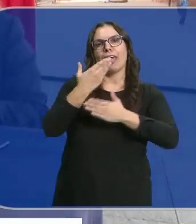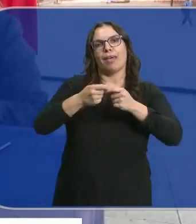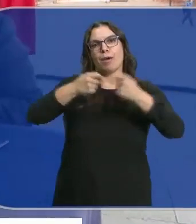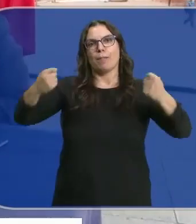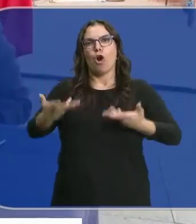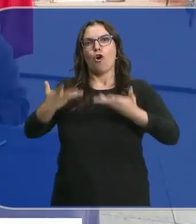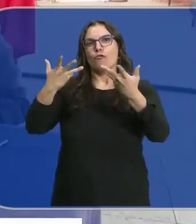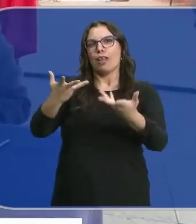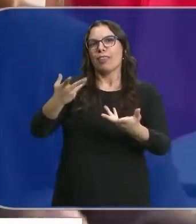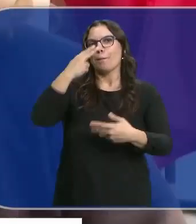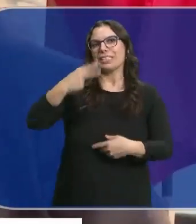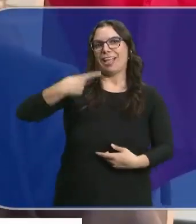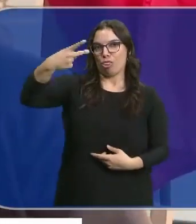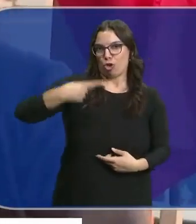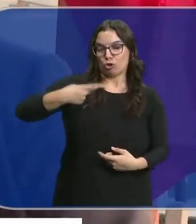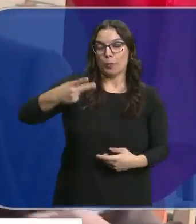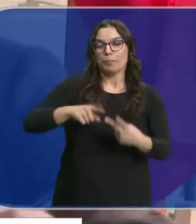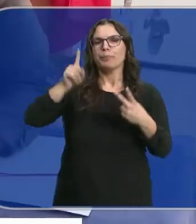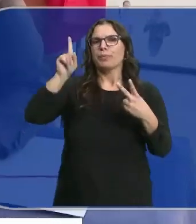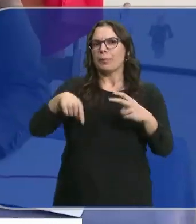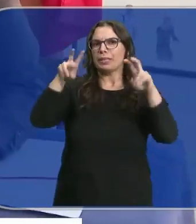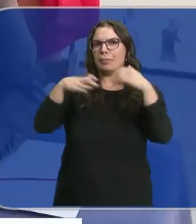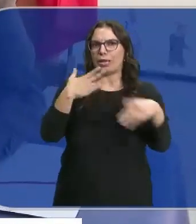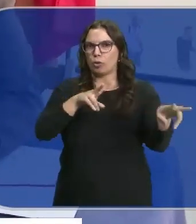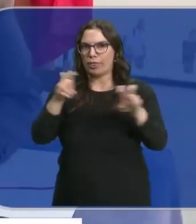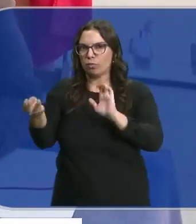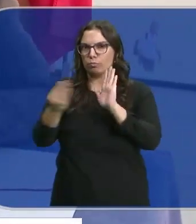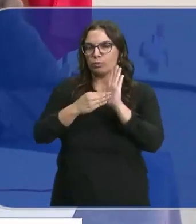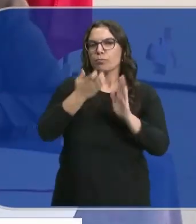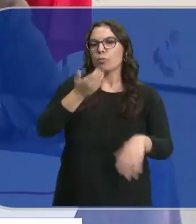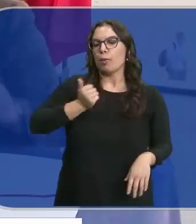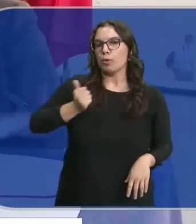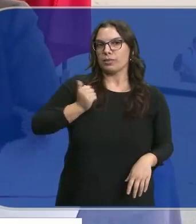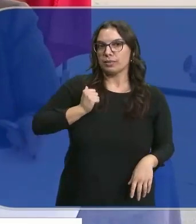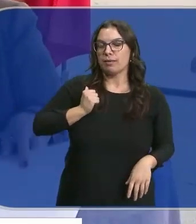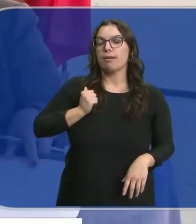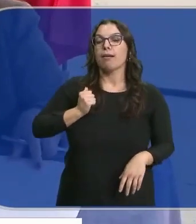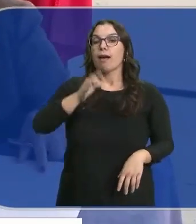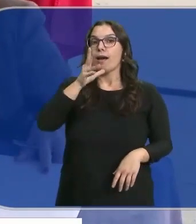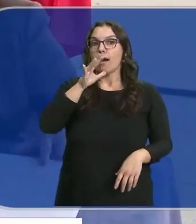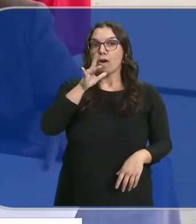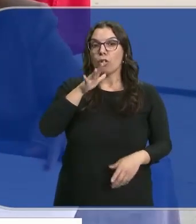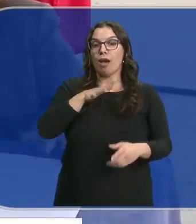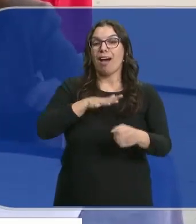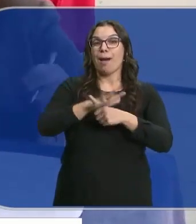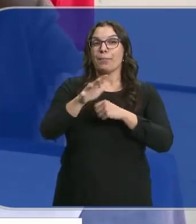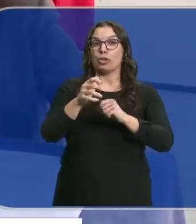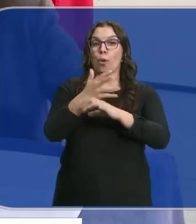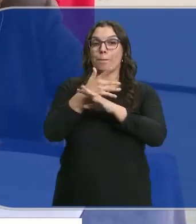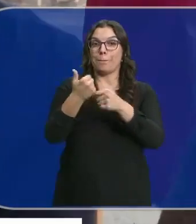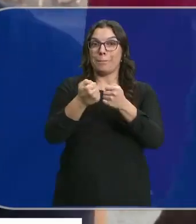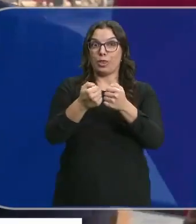ciudades. Pero va mucho más allá. También tiene aspectos como la innovación. Se quiere aprovechar el potencial que ofrece el mundo de los videojuegos